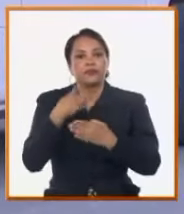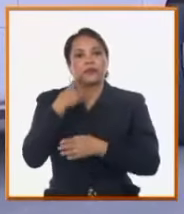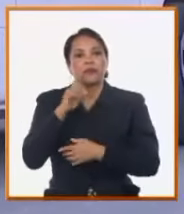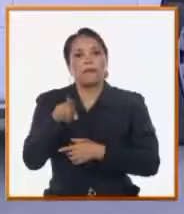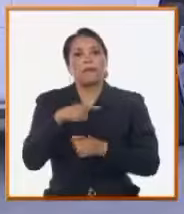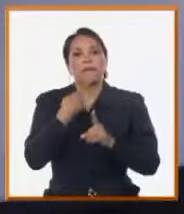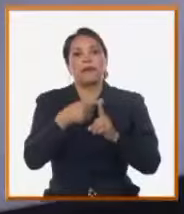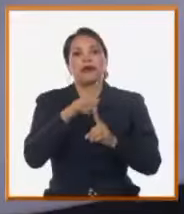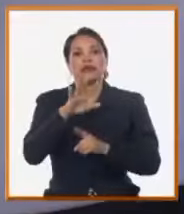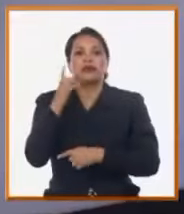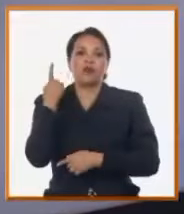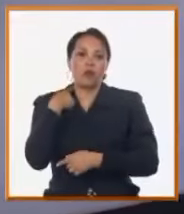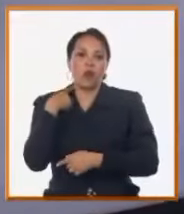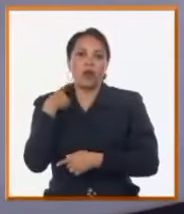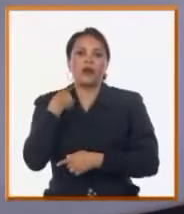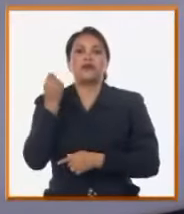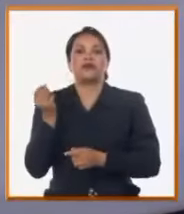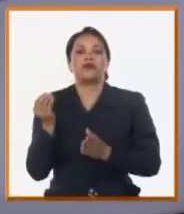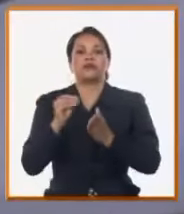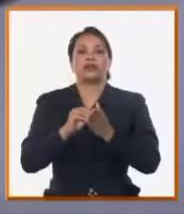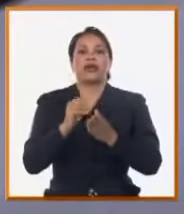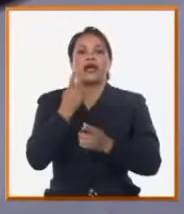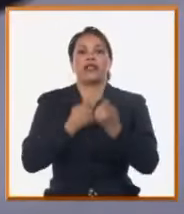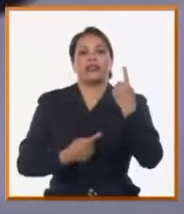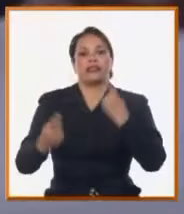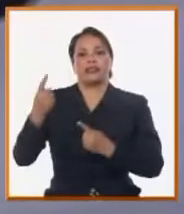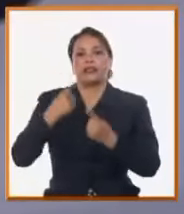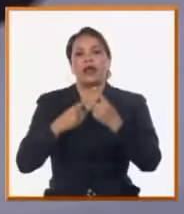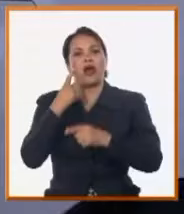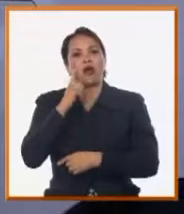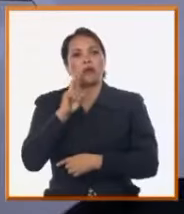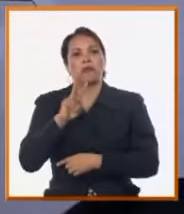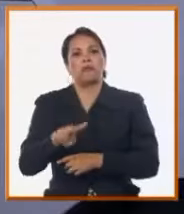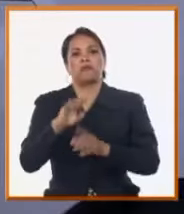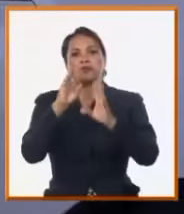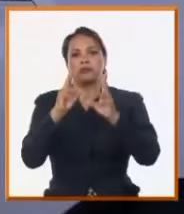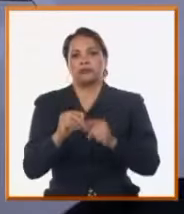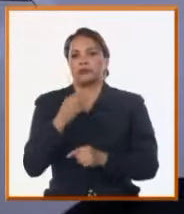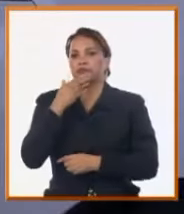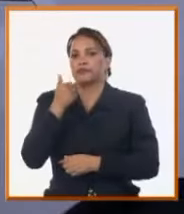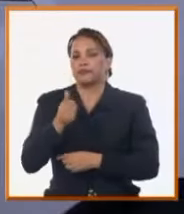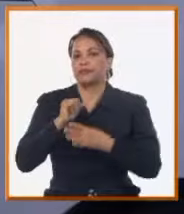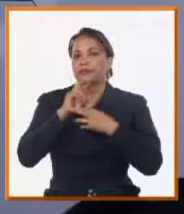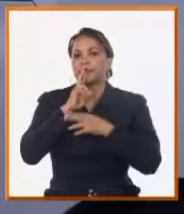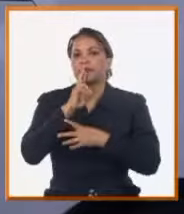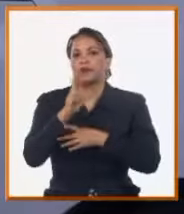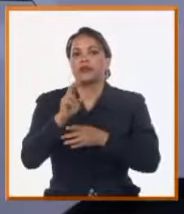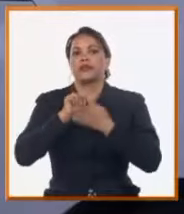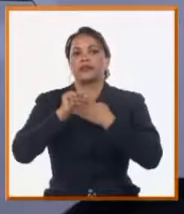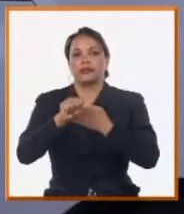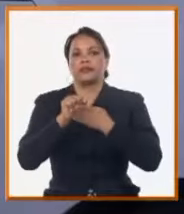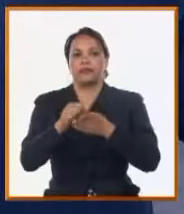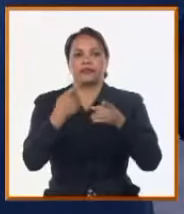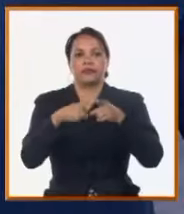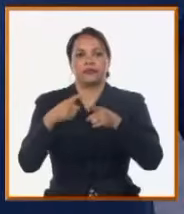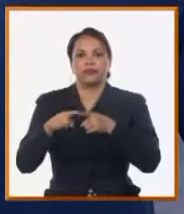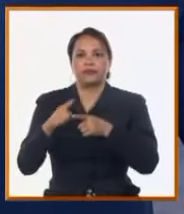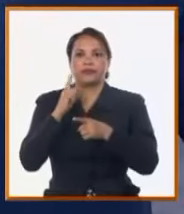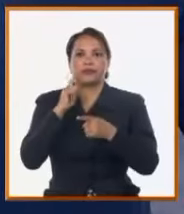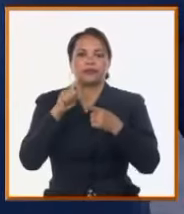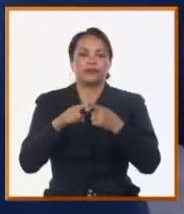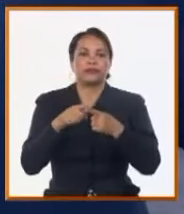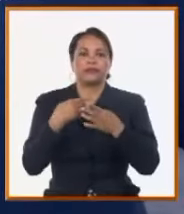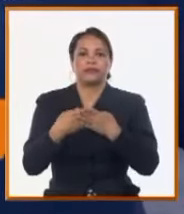cinco años de implementar la alternativa, mejores resultados en las respuestas a servicios y otros objetivos empresariales. Estamos